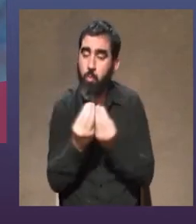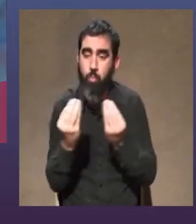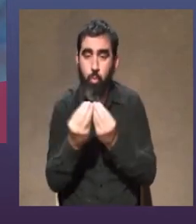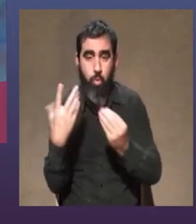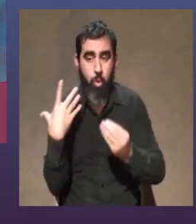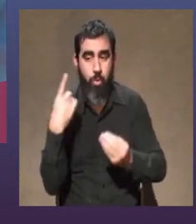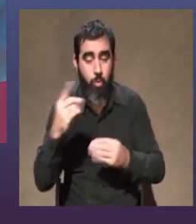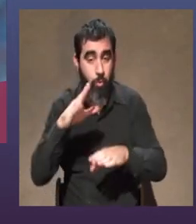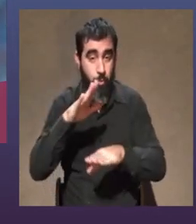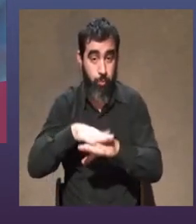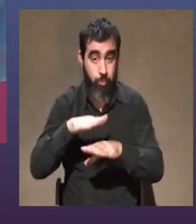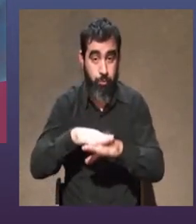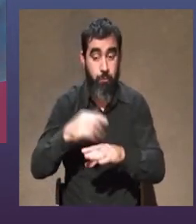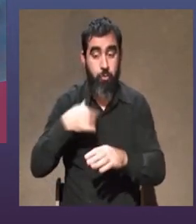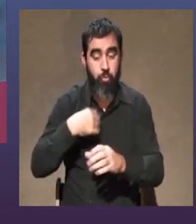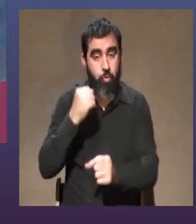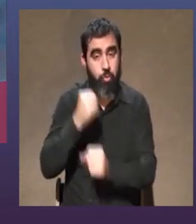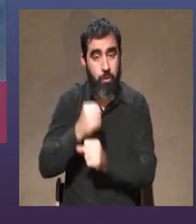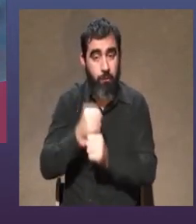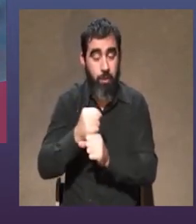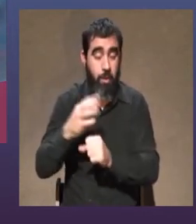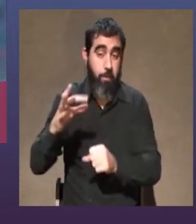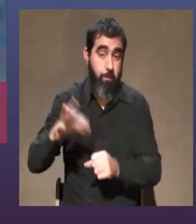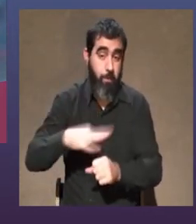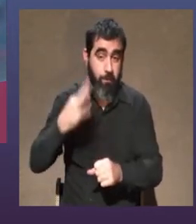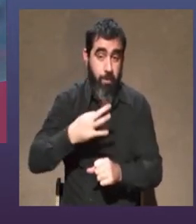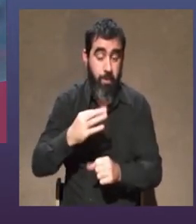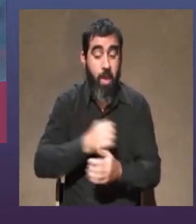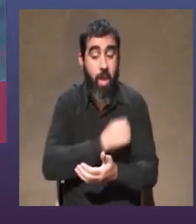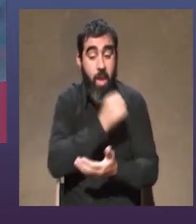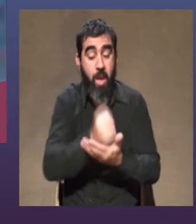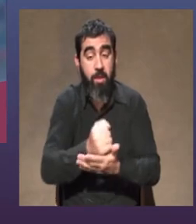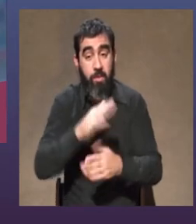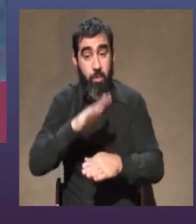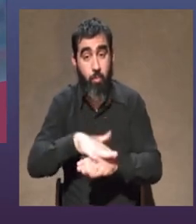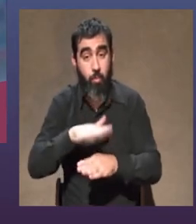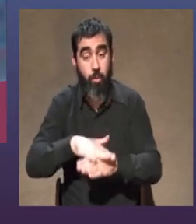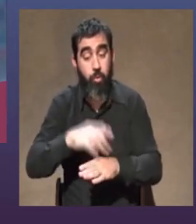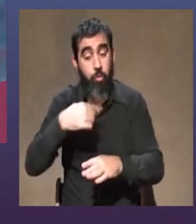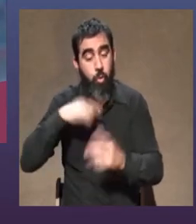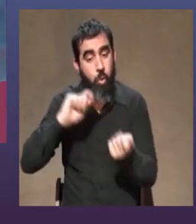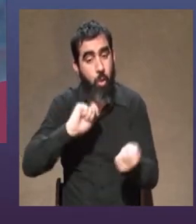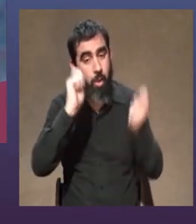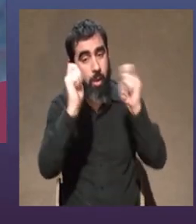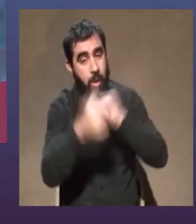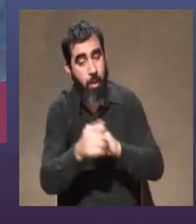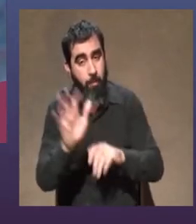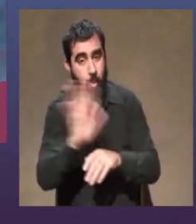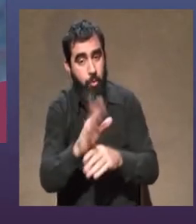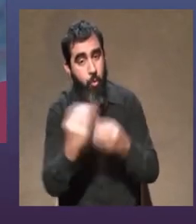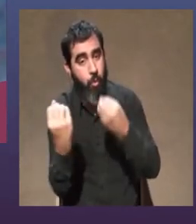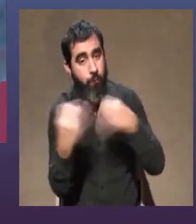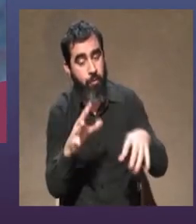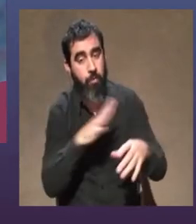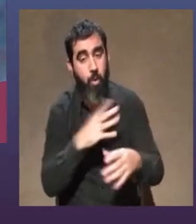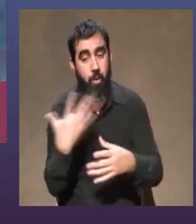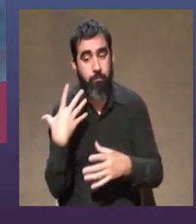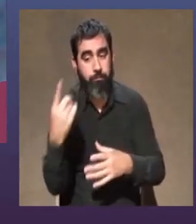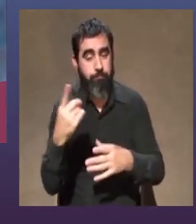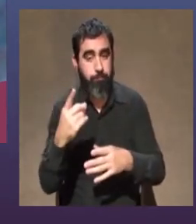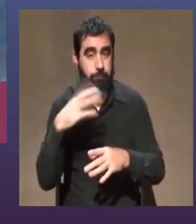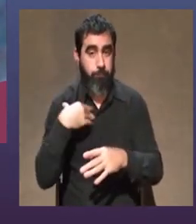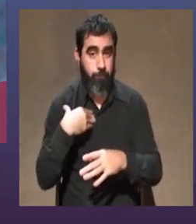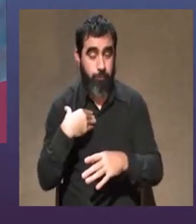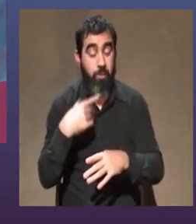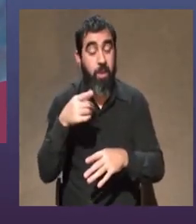directoras con los que fui transcurriendo hasta que llegó el momento de dar el paso a la dirección y creo que bueno, ahí sigue como vos